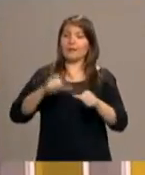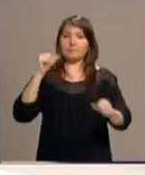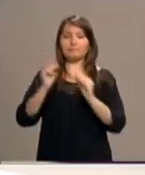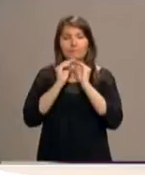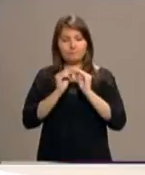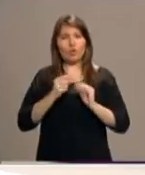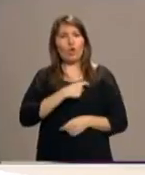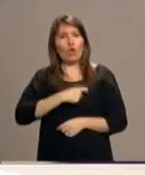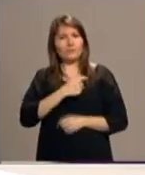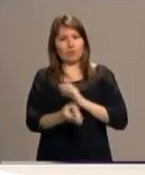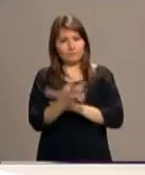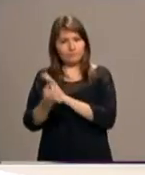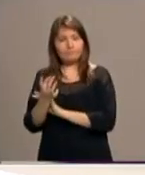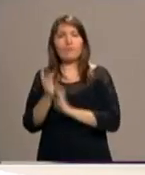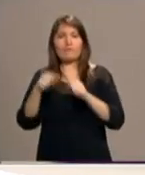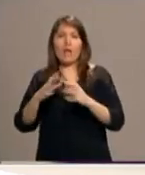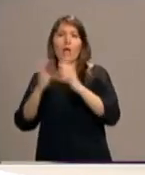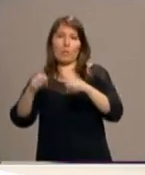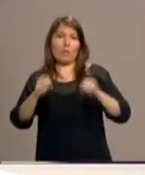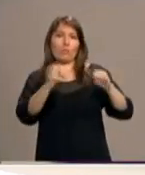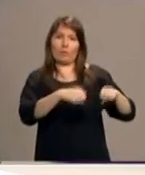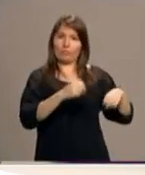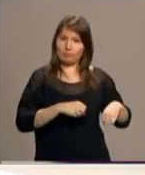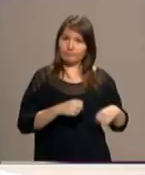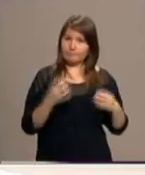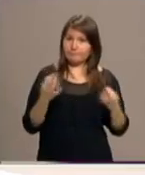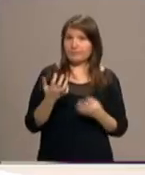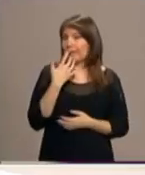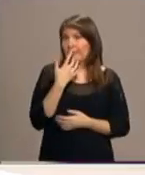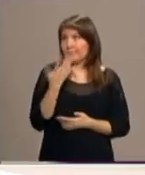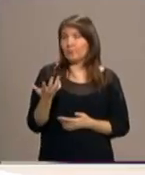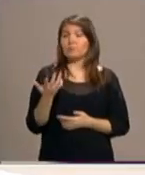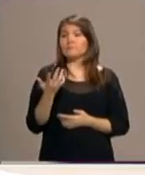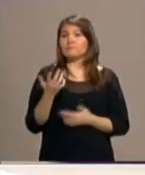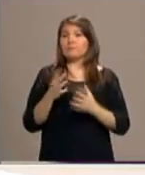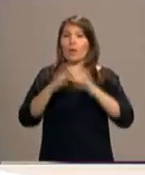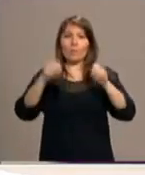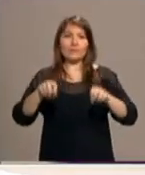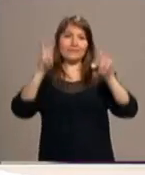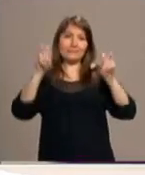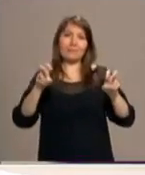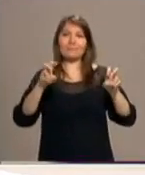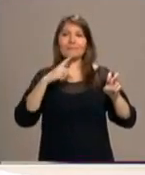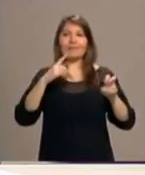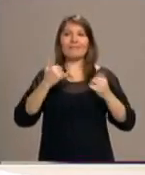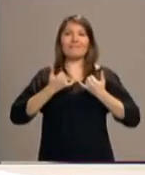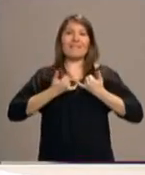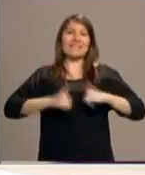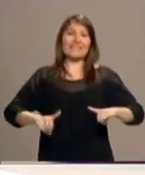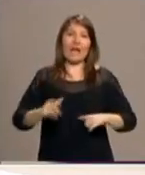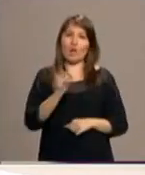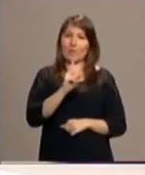comisiones, y se ha llegado a unos acuerdos, por ejemplo, de que se hable de conmemoración y no de celebración,